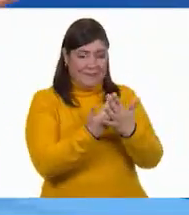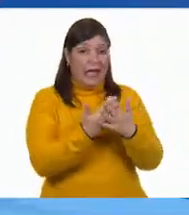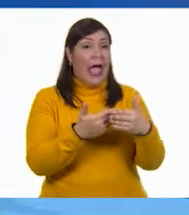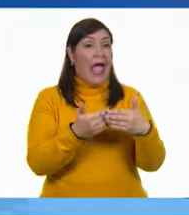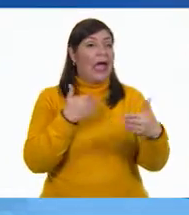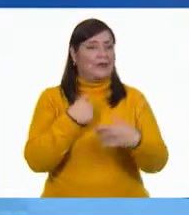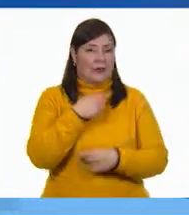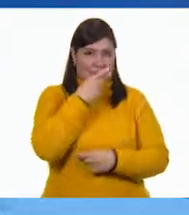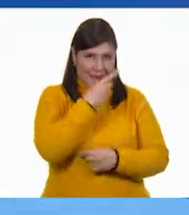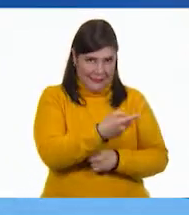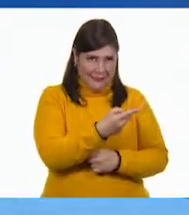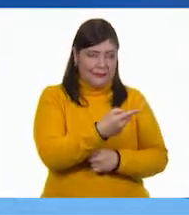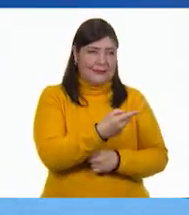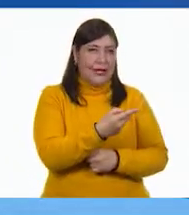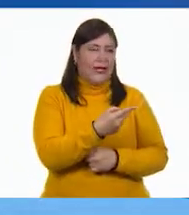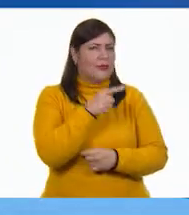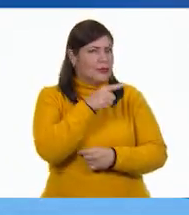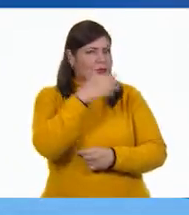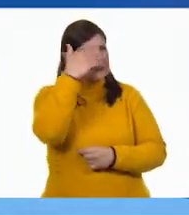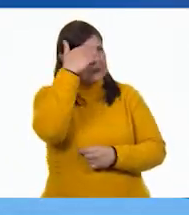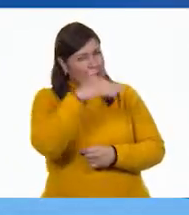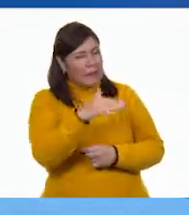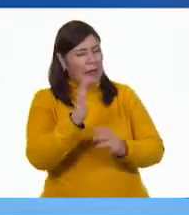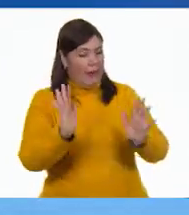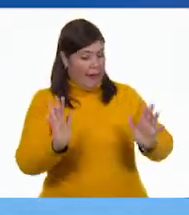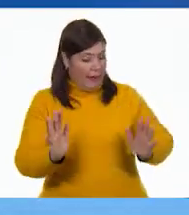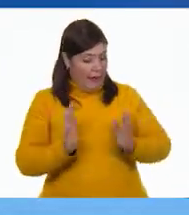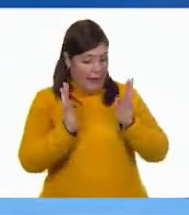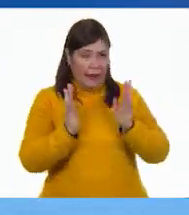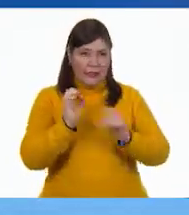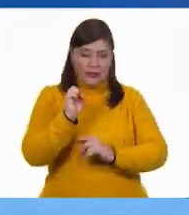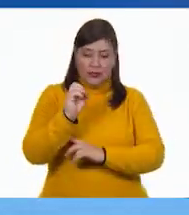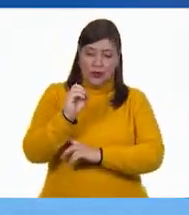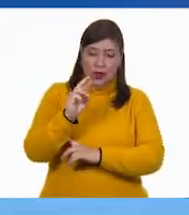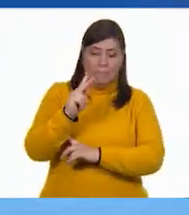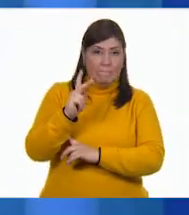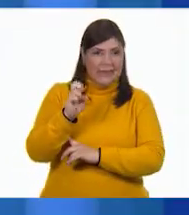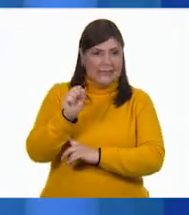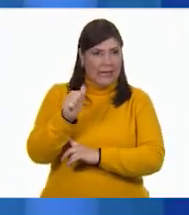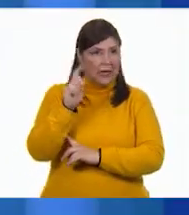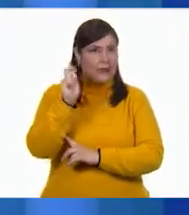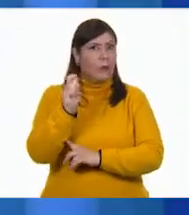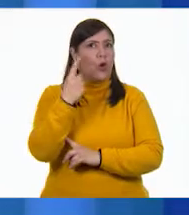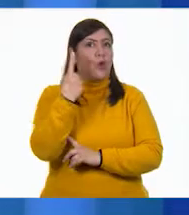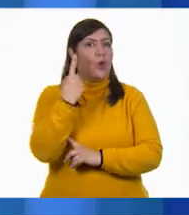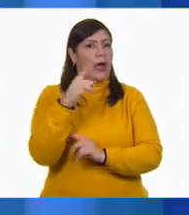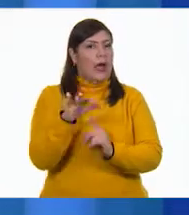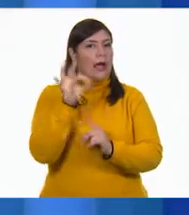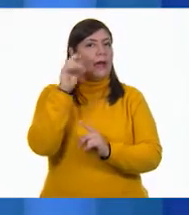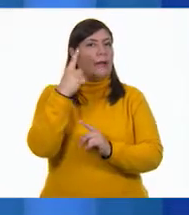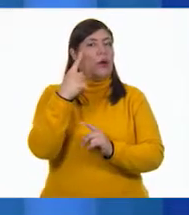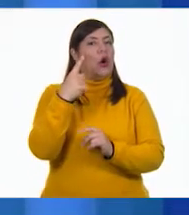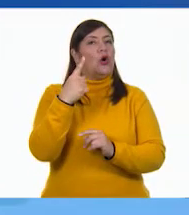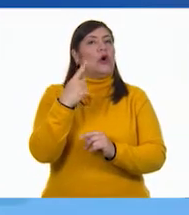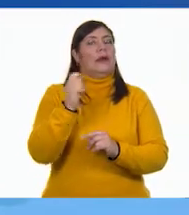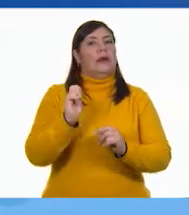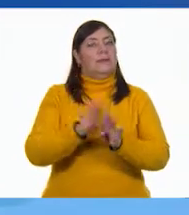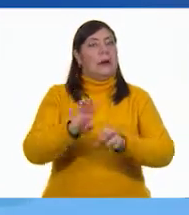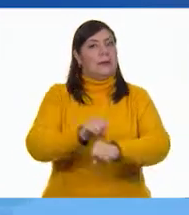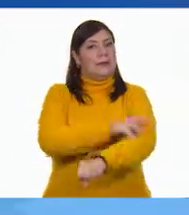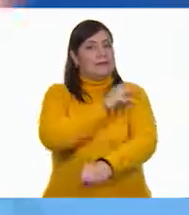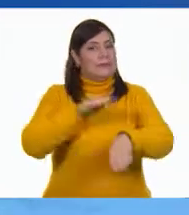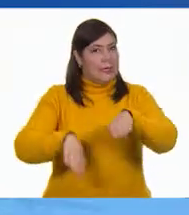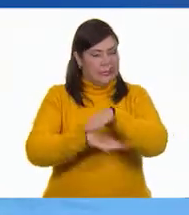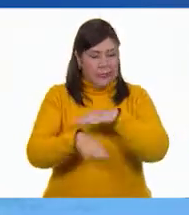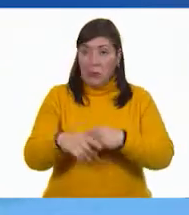de decirte, bueno, ¿sabías que la sorpresa es una de las seis emociones básicas? No, la verdad no lo sabía. Ah, pues bueno.